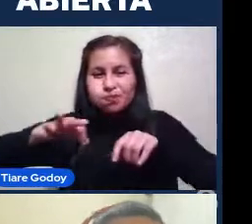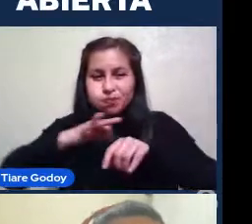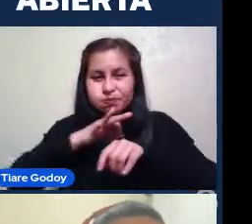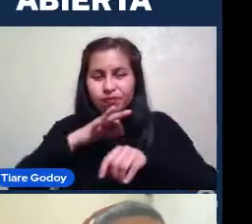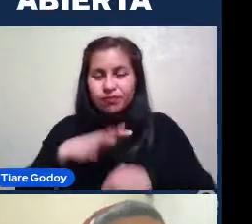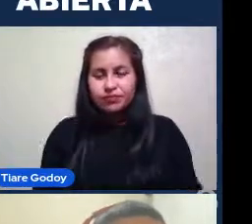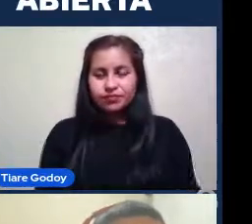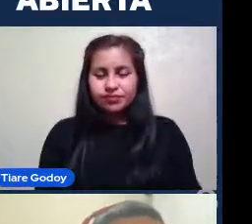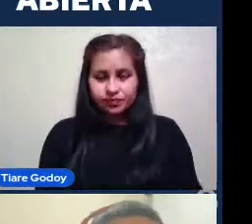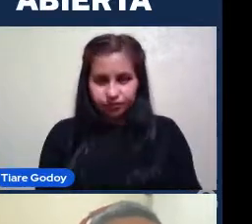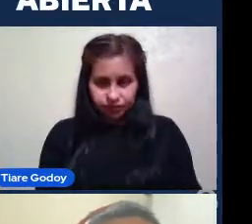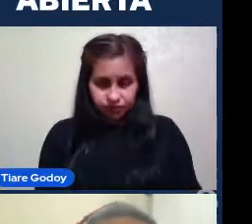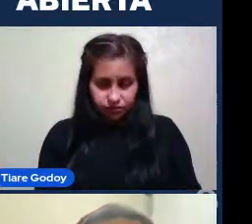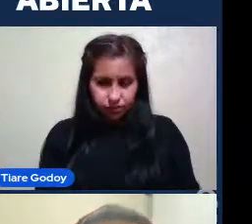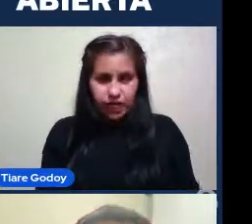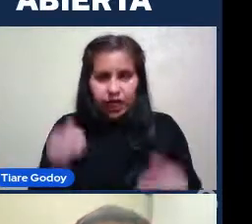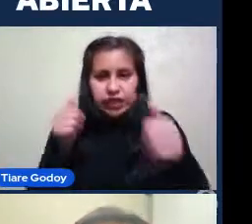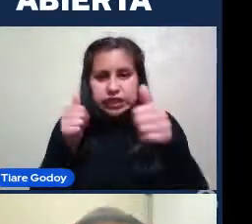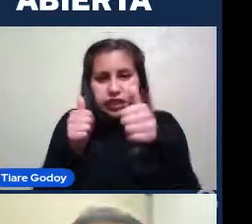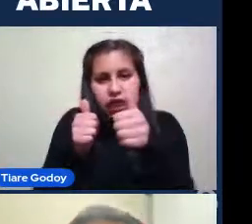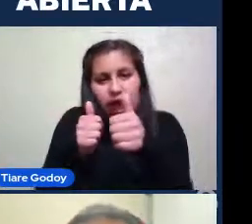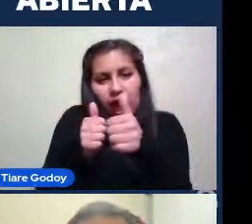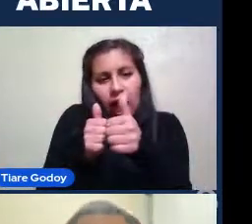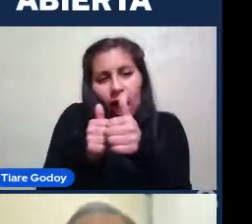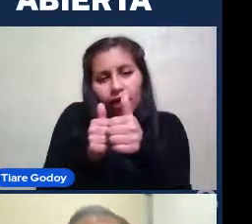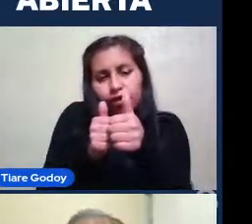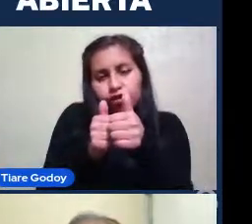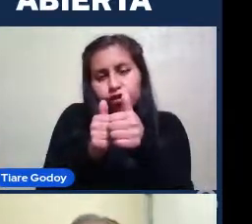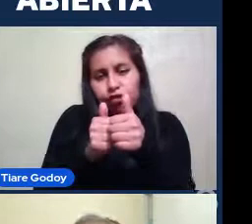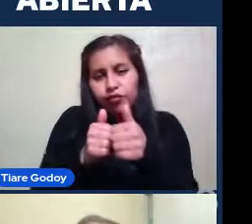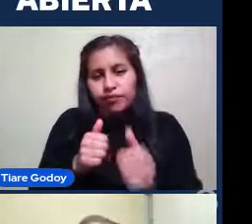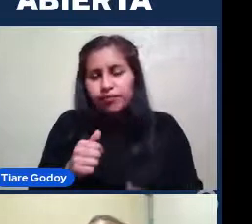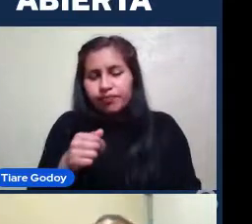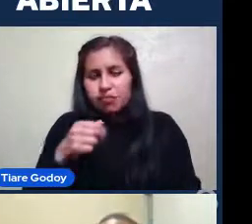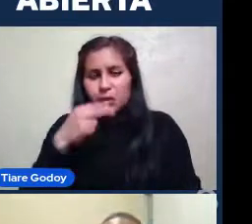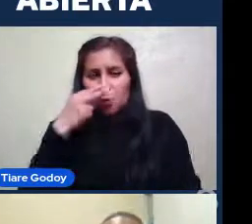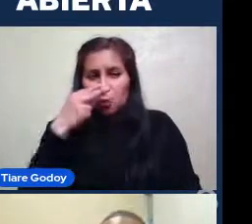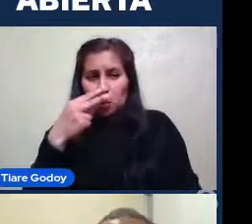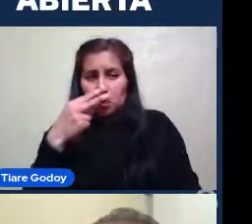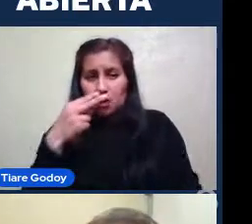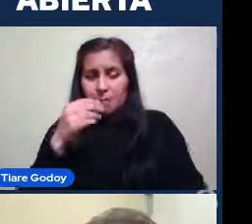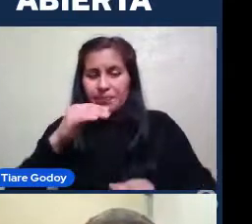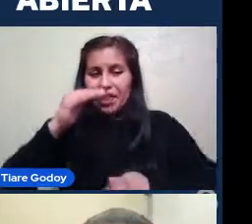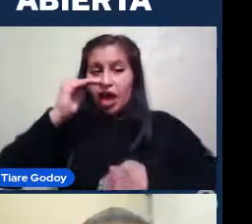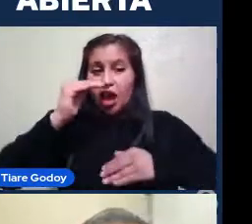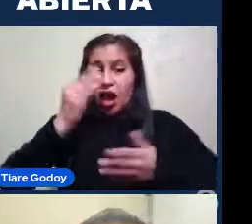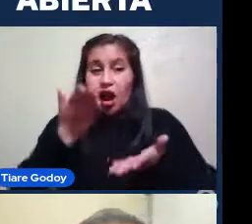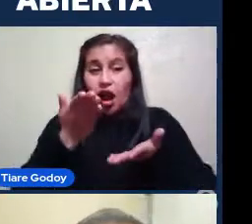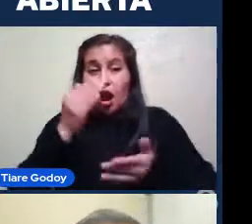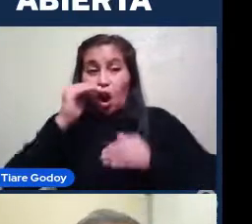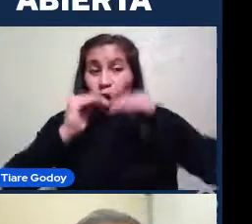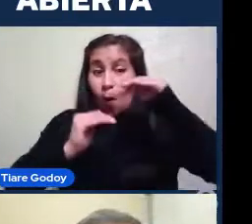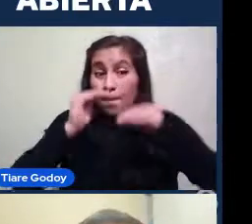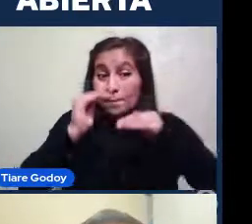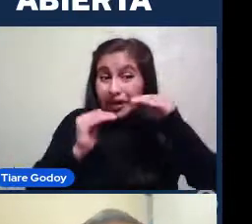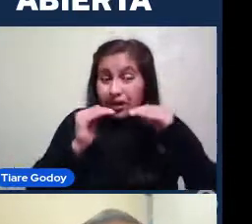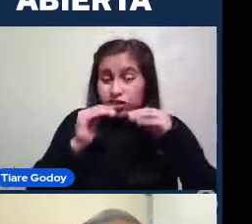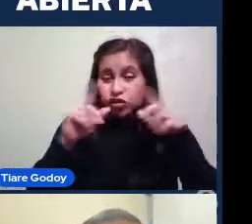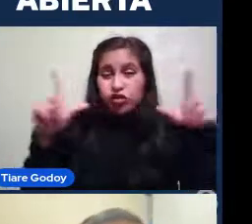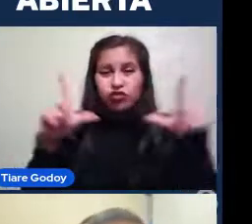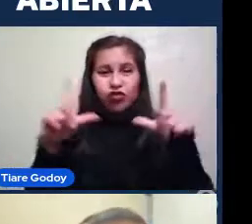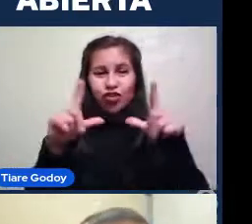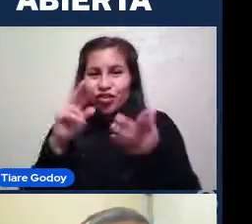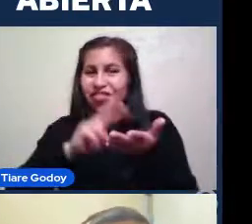Y a medida Que se van acercando Vamos a ir Comparándolas Con imágenes Reales De galaxias Que podemos ver